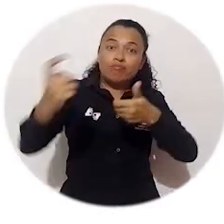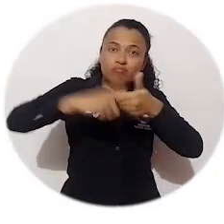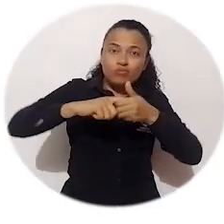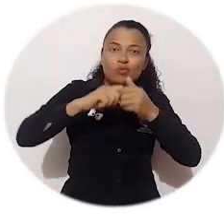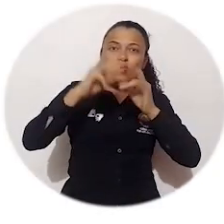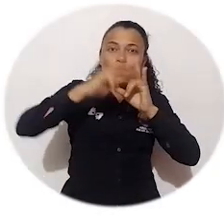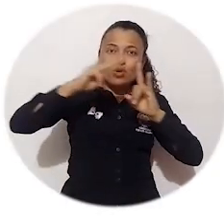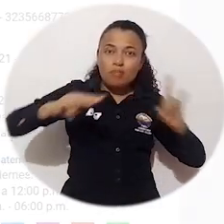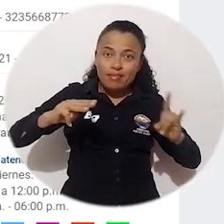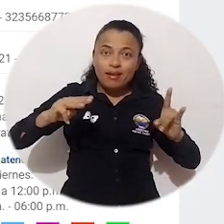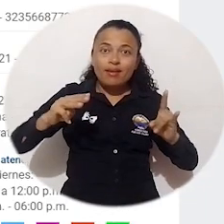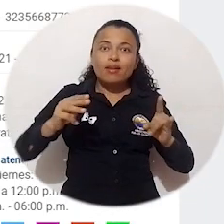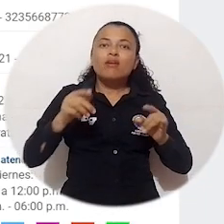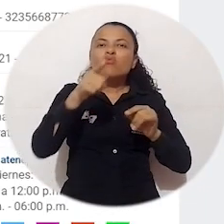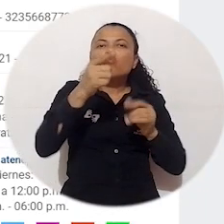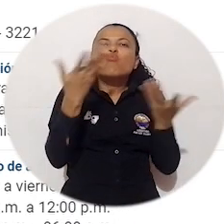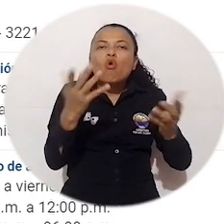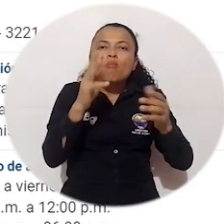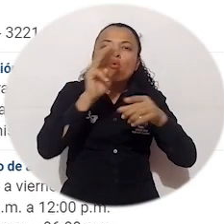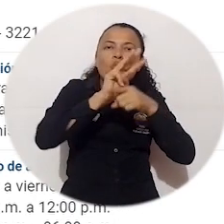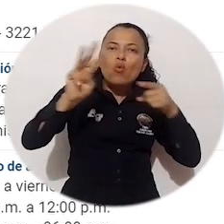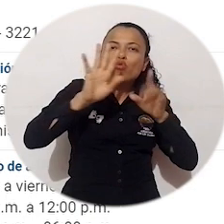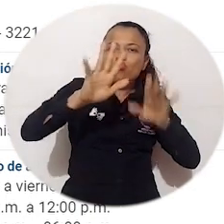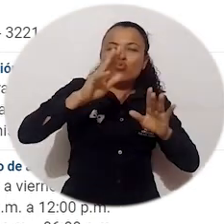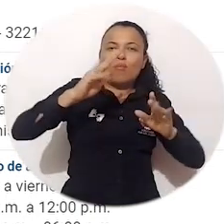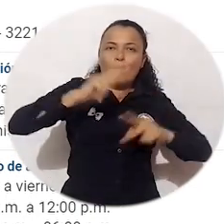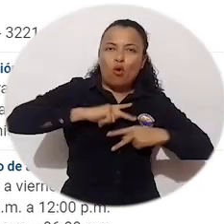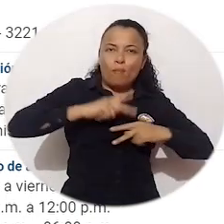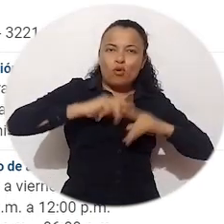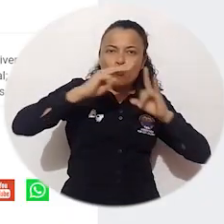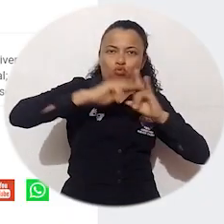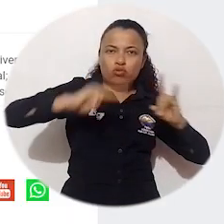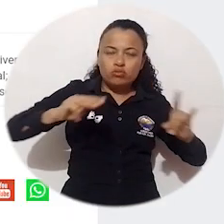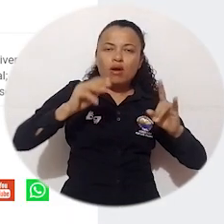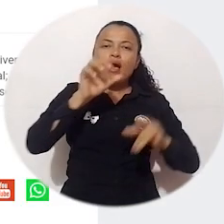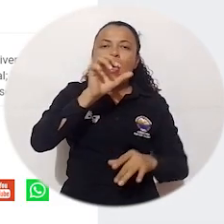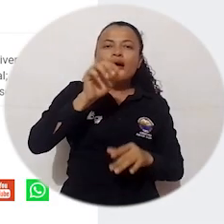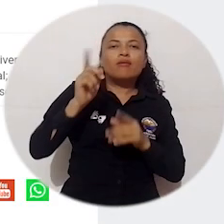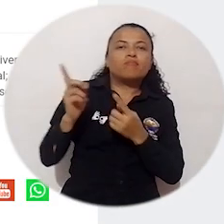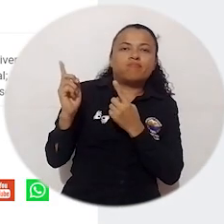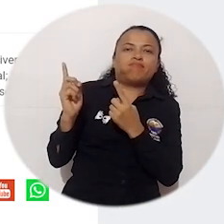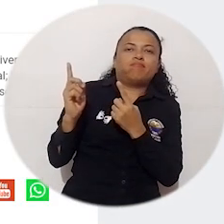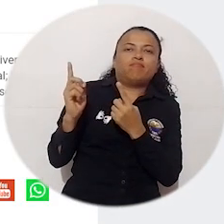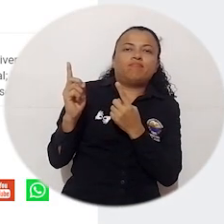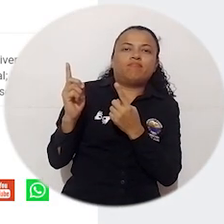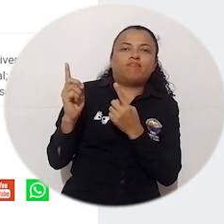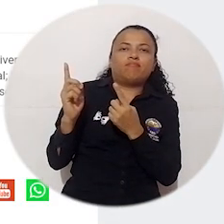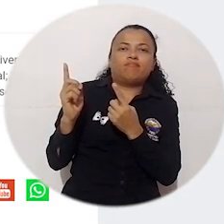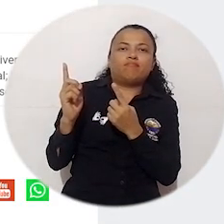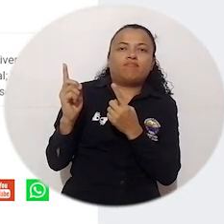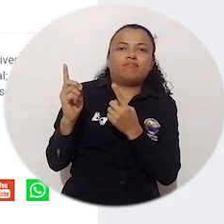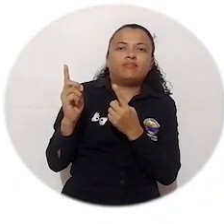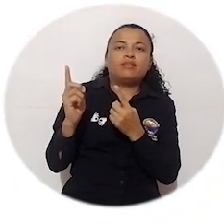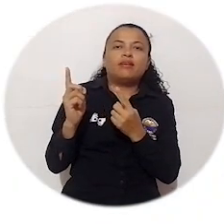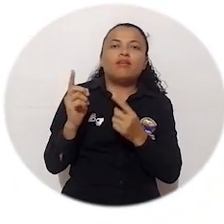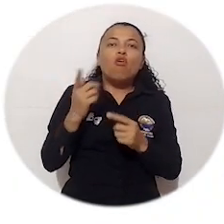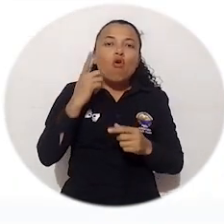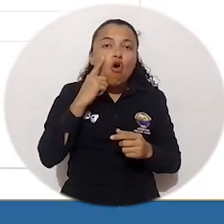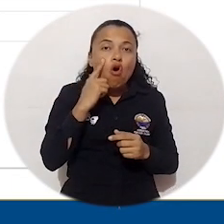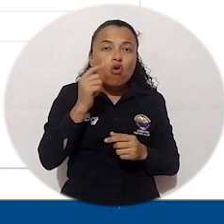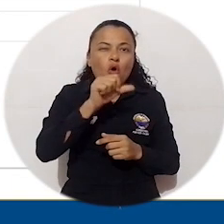familia Unimagdalena, la invitación es a consultar solamente los canales oficiales de la institución a través del sitio admisiones